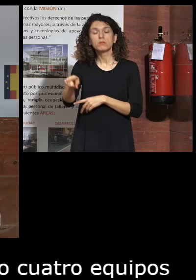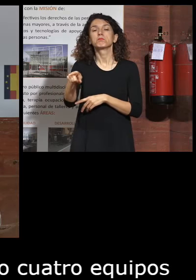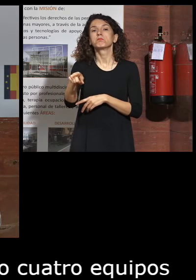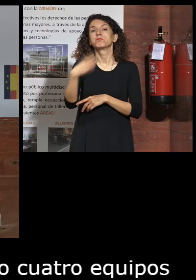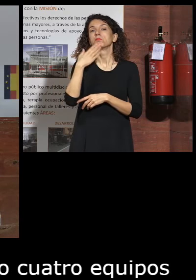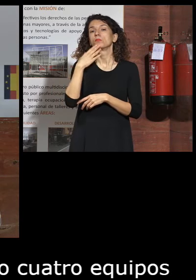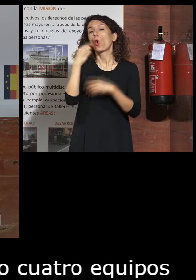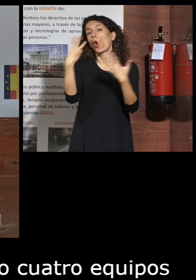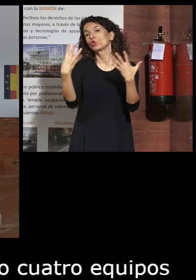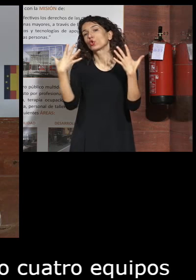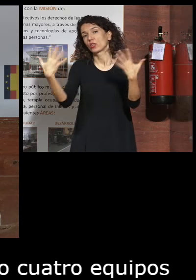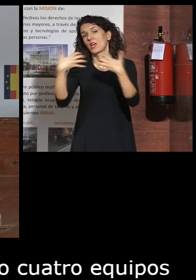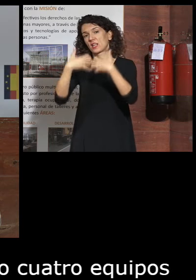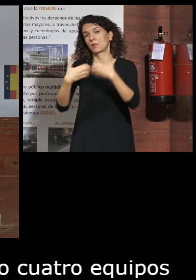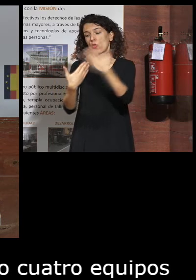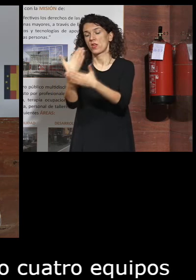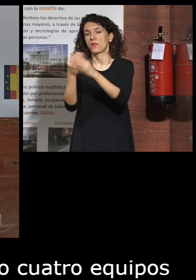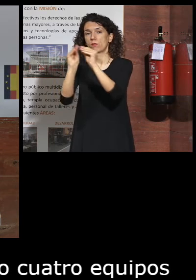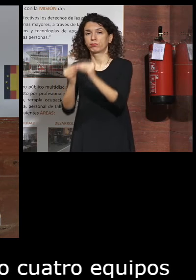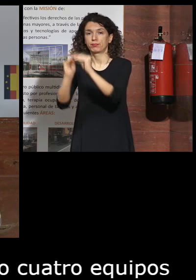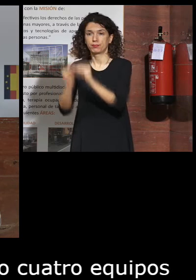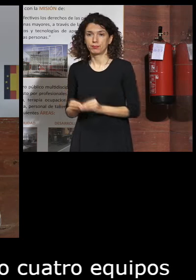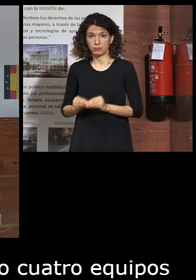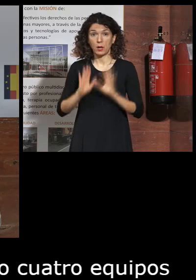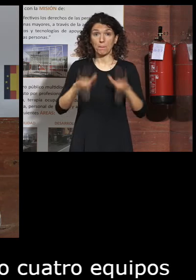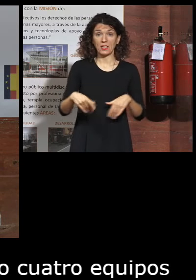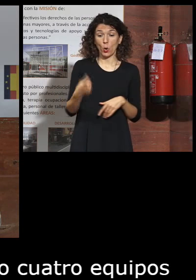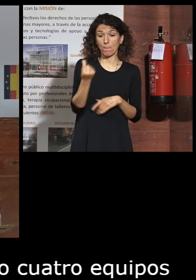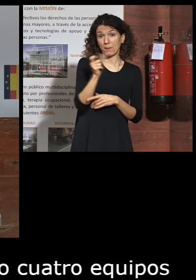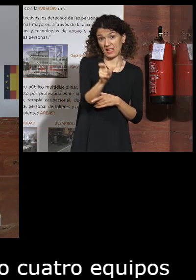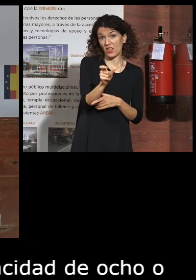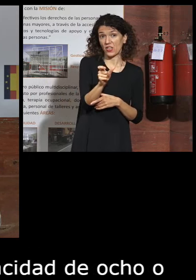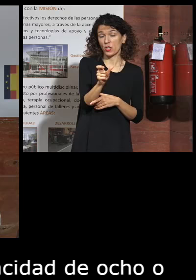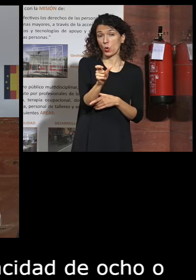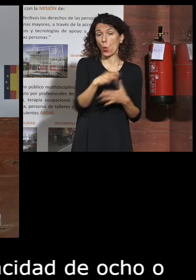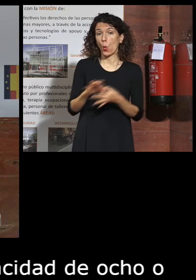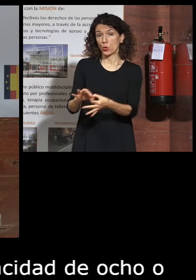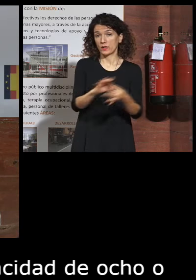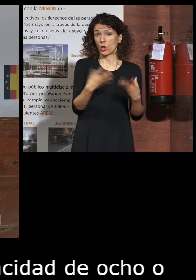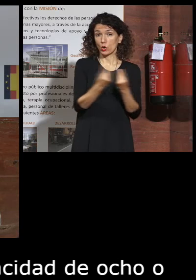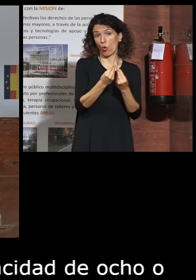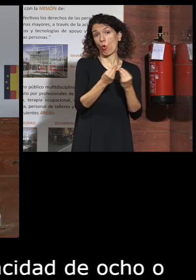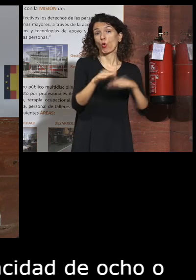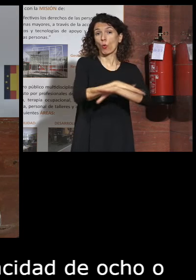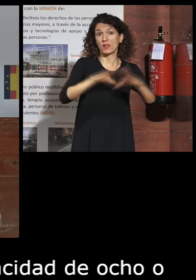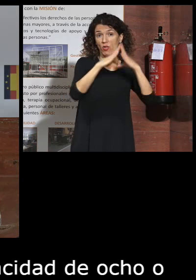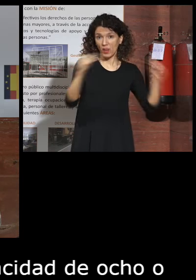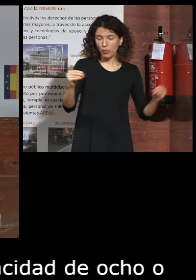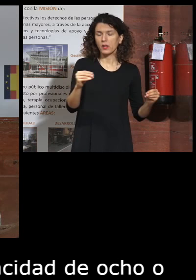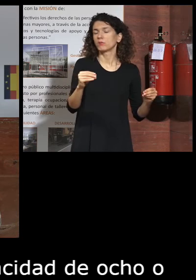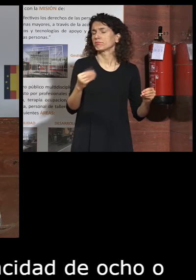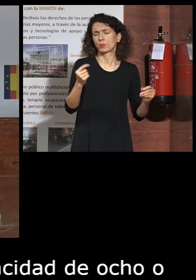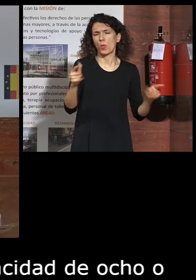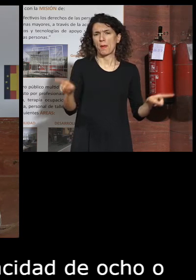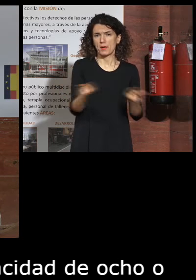de ocho o diez equipos al día pero como el precio era unitario con la Junta de Andalucía eso no importaba